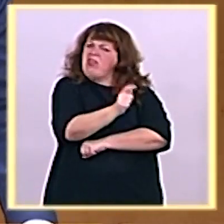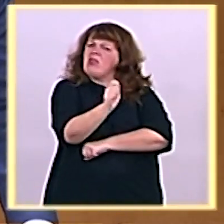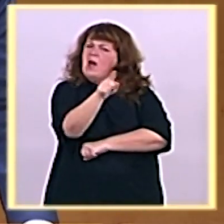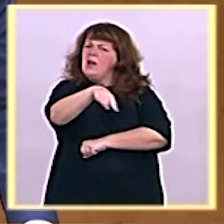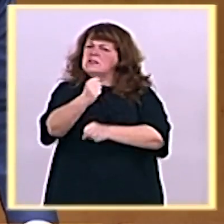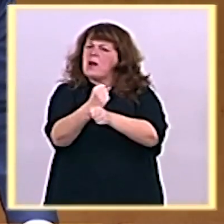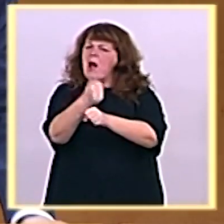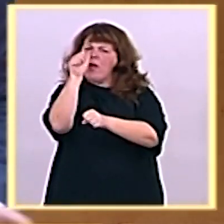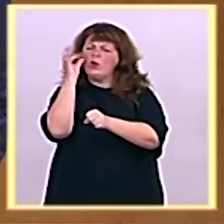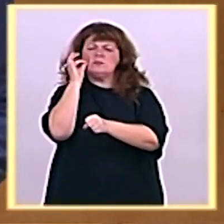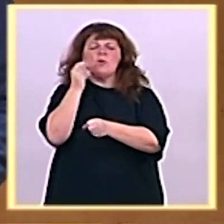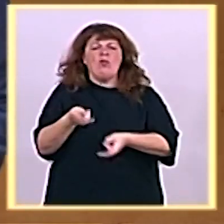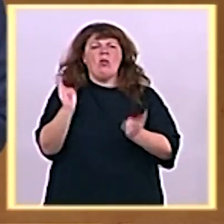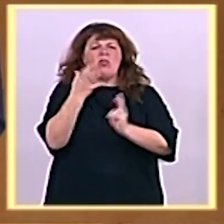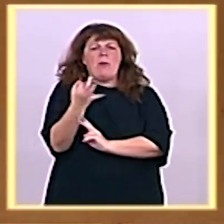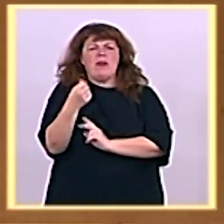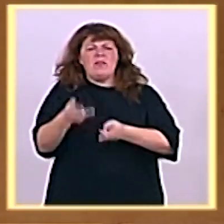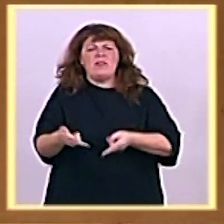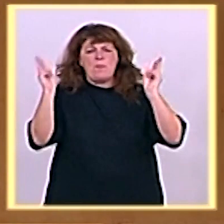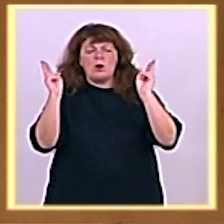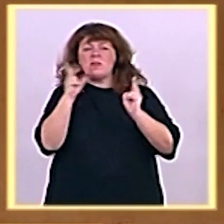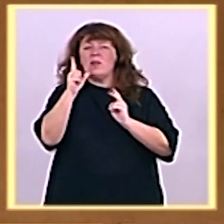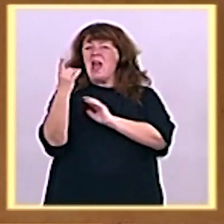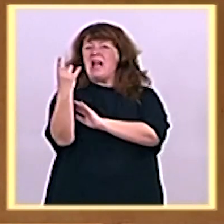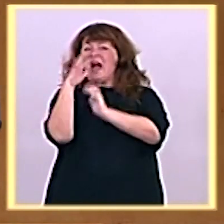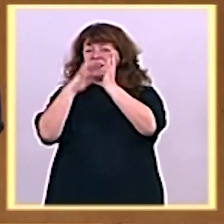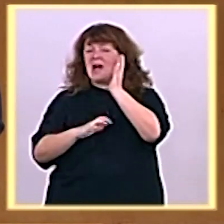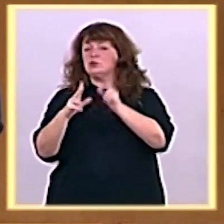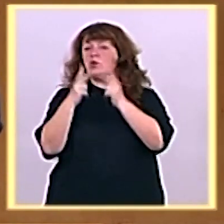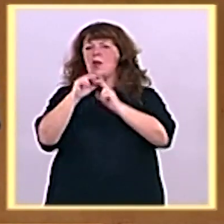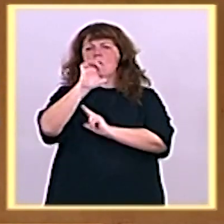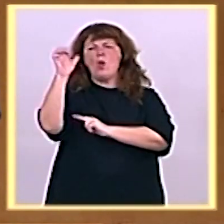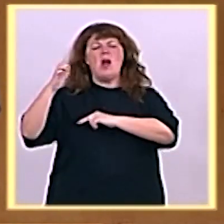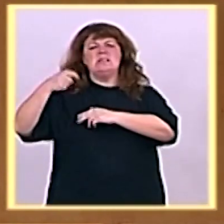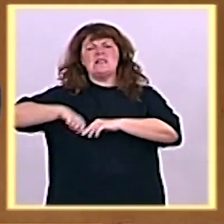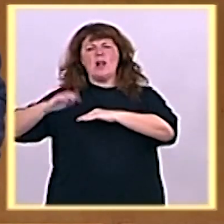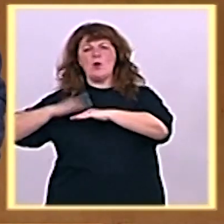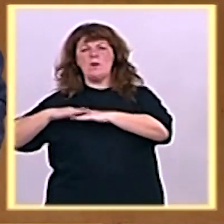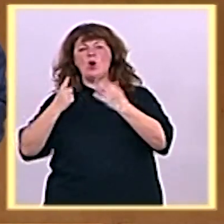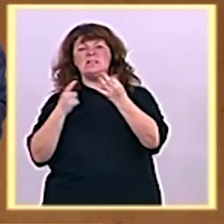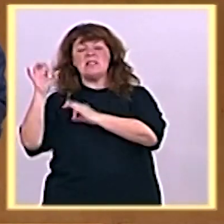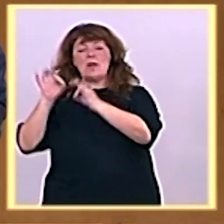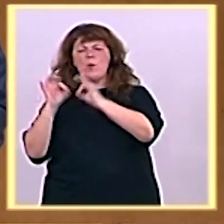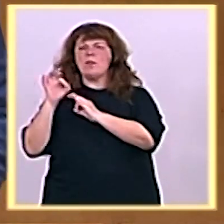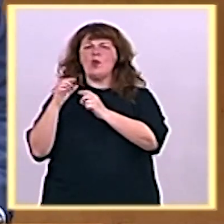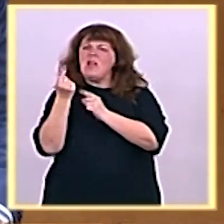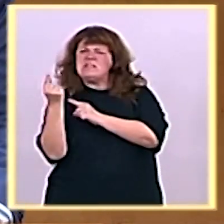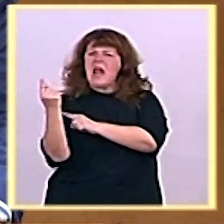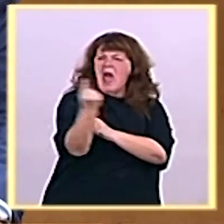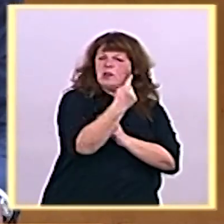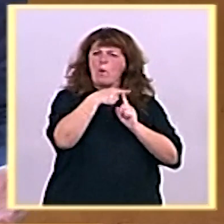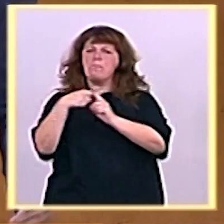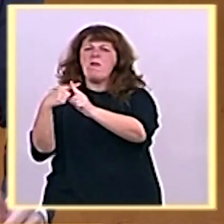Europea, el salario mínimo en el 60% del salario medio español. Pero no pensamos detenernos ahí, señorías.